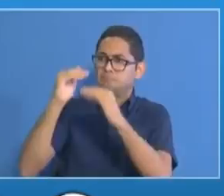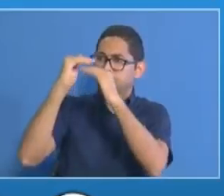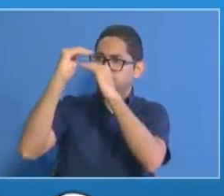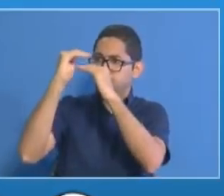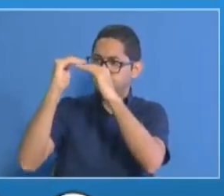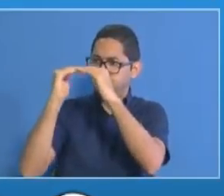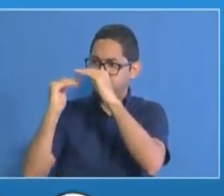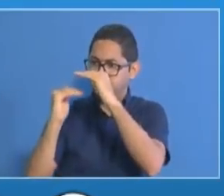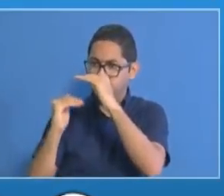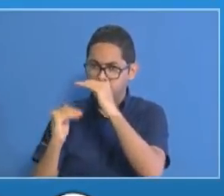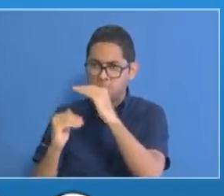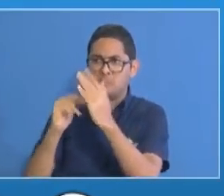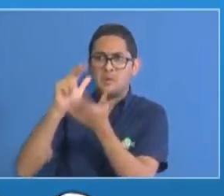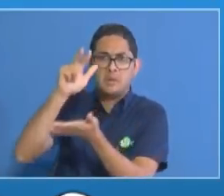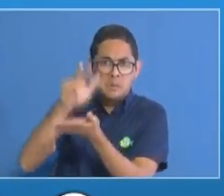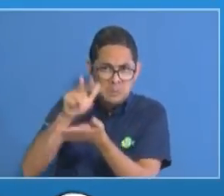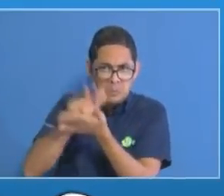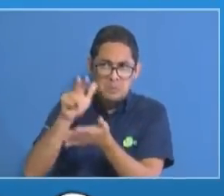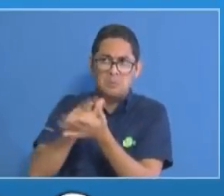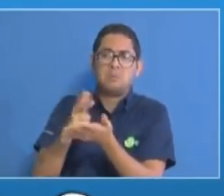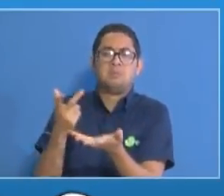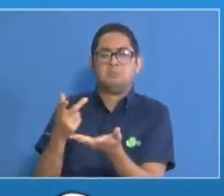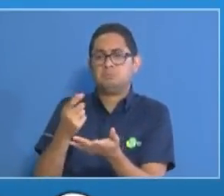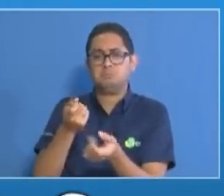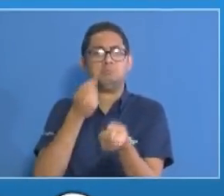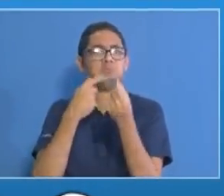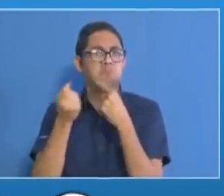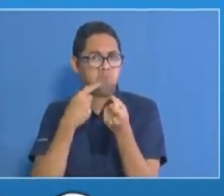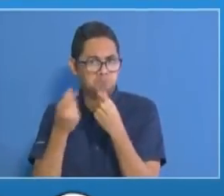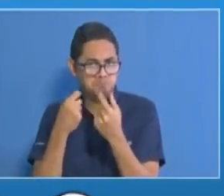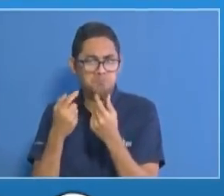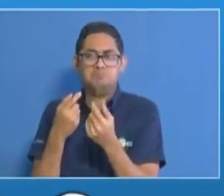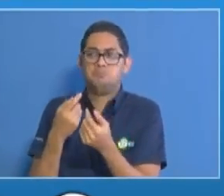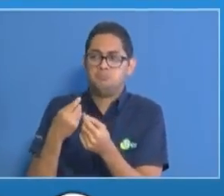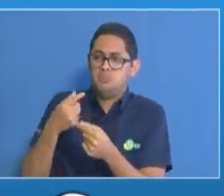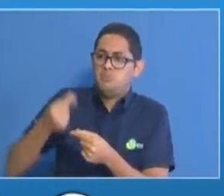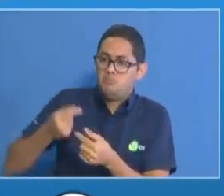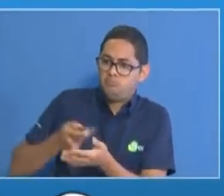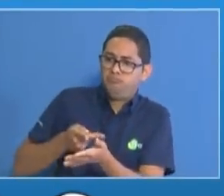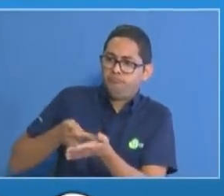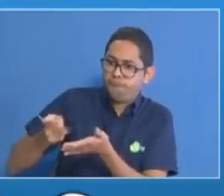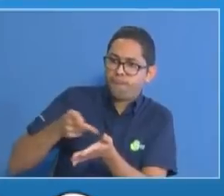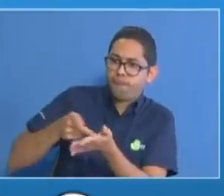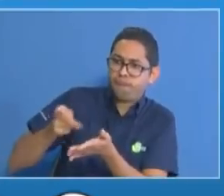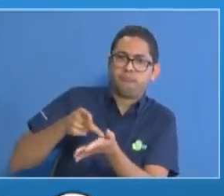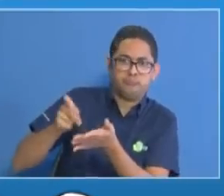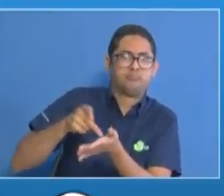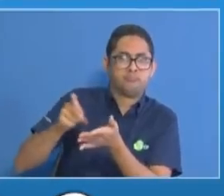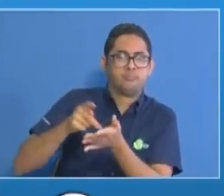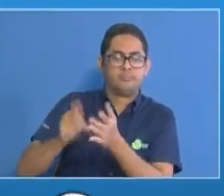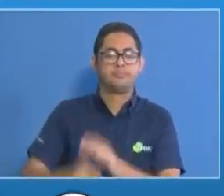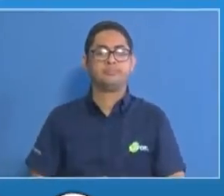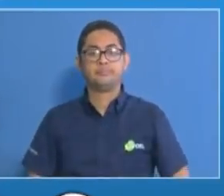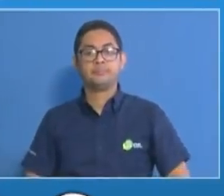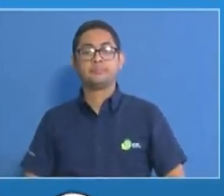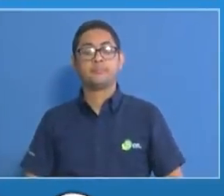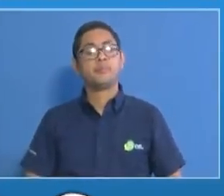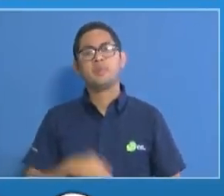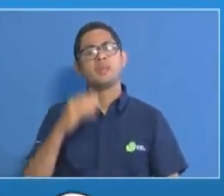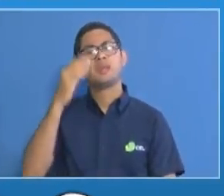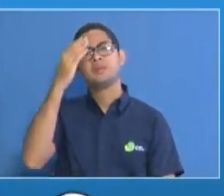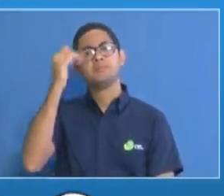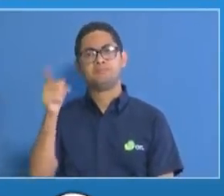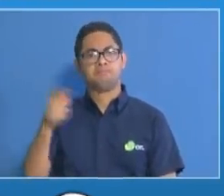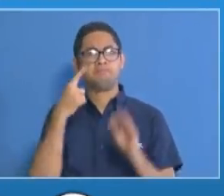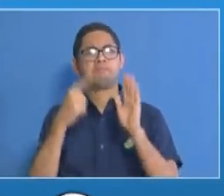medicamentos e insumos que hemos adquirido o que hemos ido pagando de cuentas atrasadas y esto lo hacemos con el